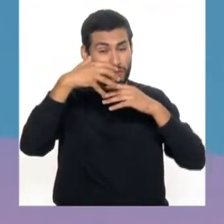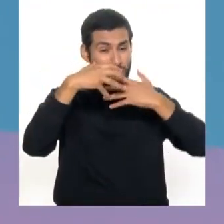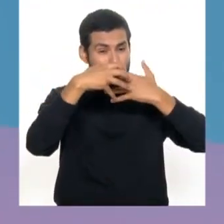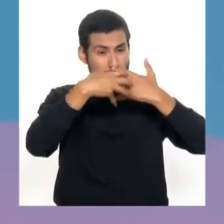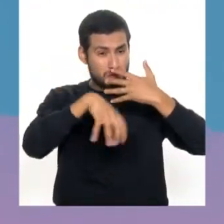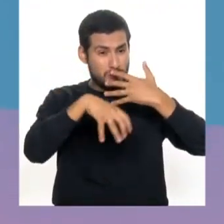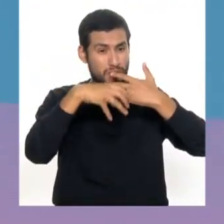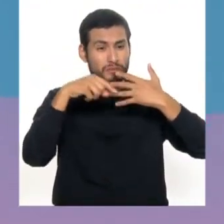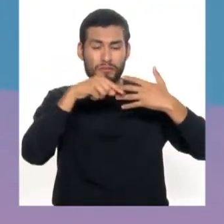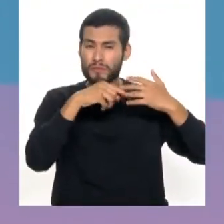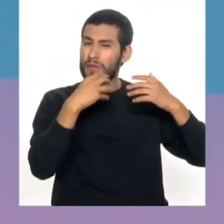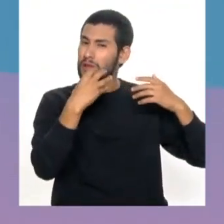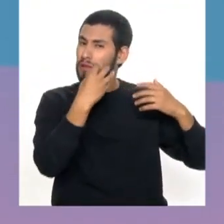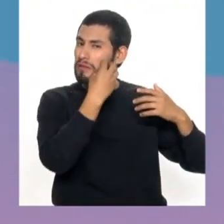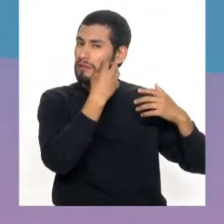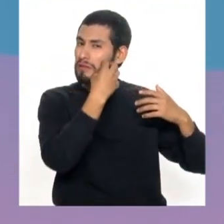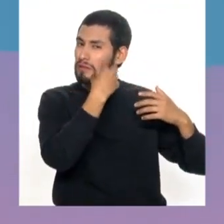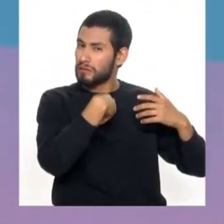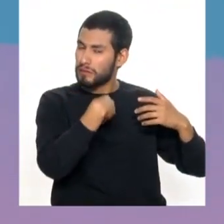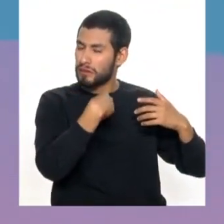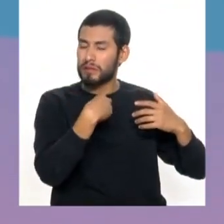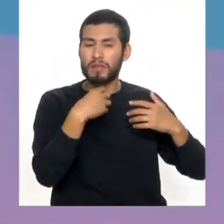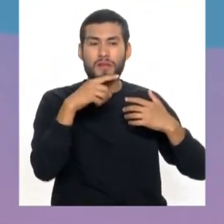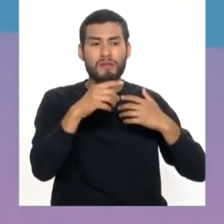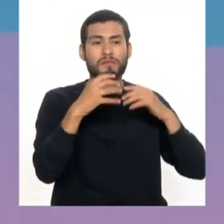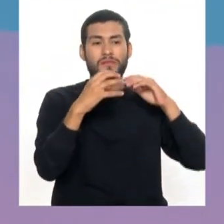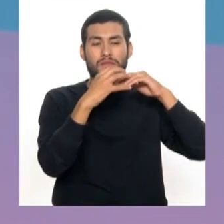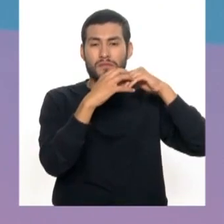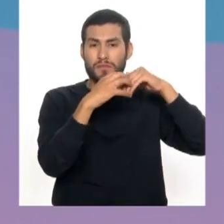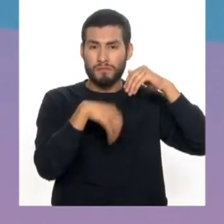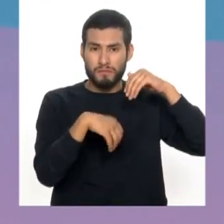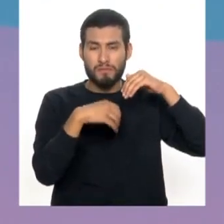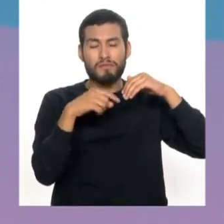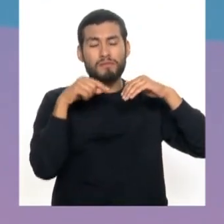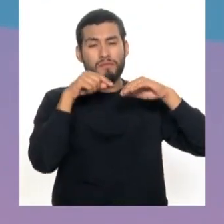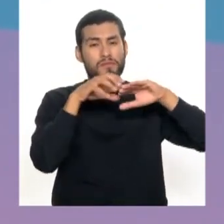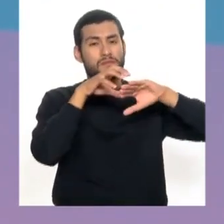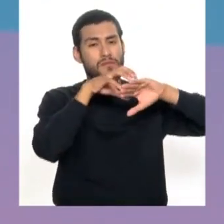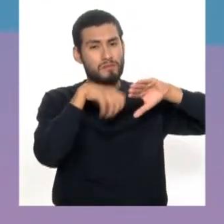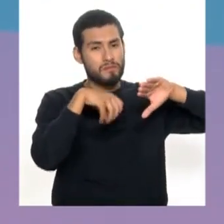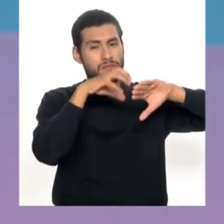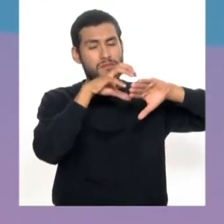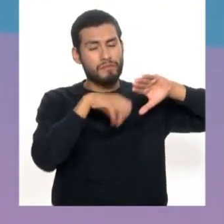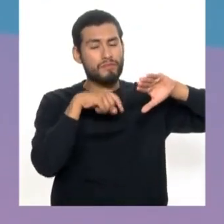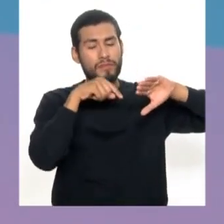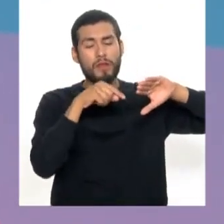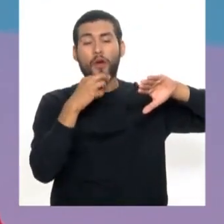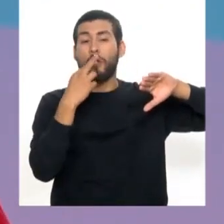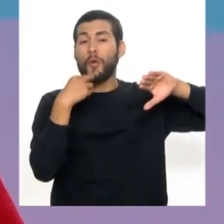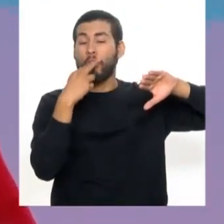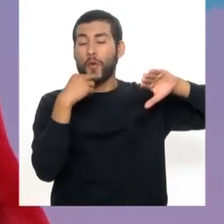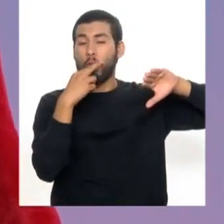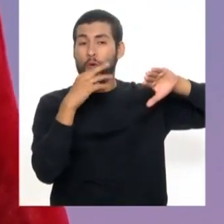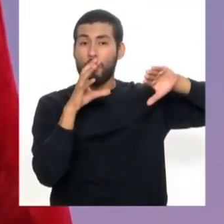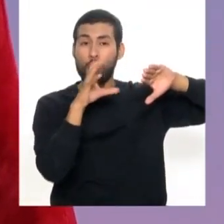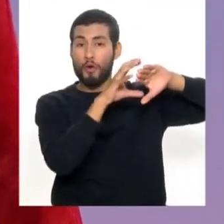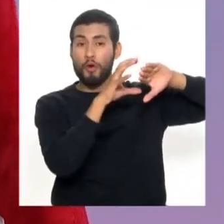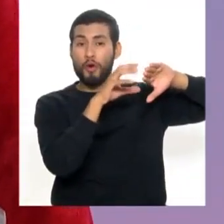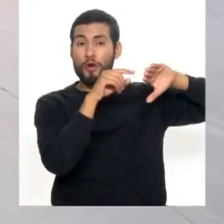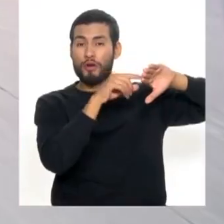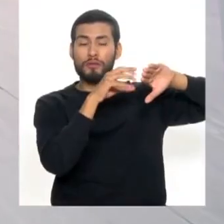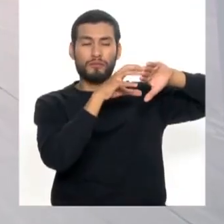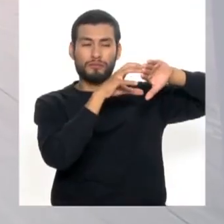una ligera presión. Entonces siempre recuerden, de rojo a blanco, de rojo a blanco, porque si nosotros lo hacemos en dirección contraria, más bien